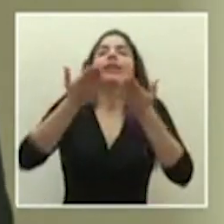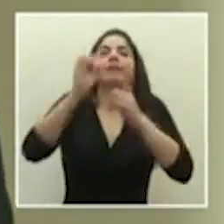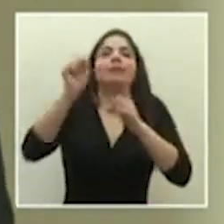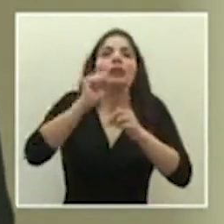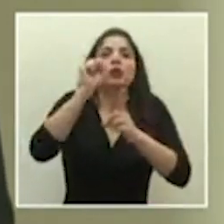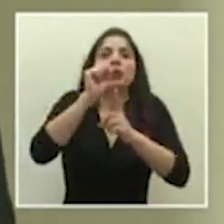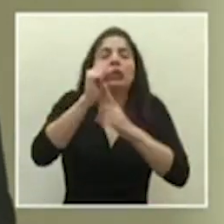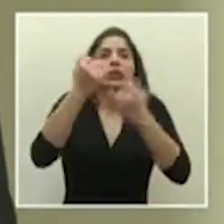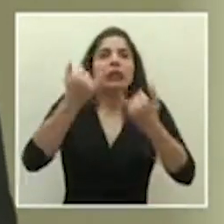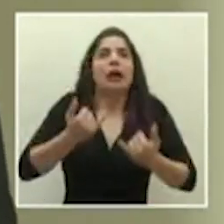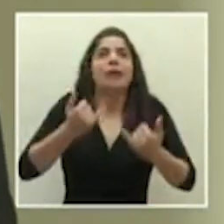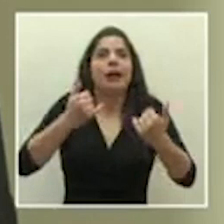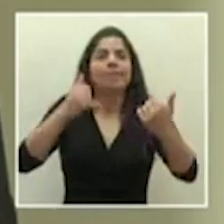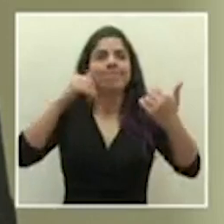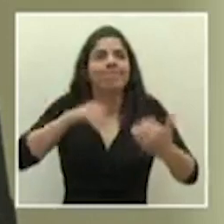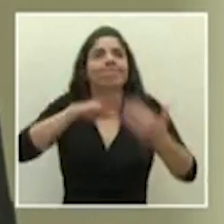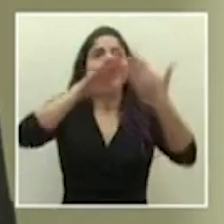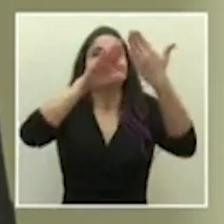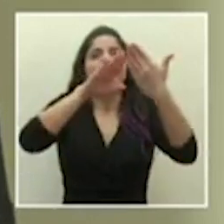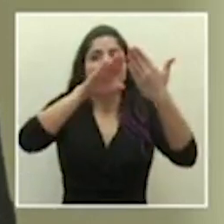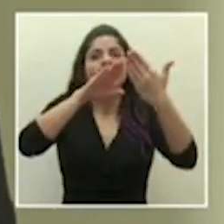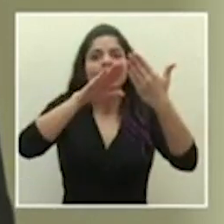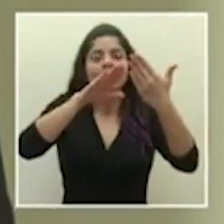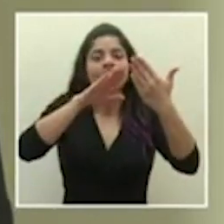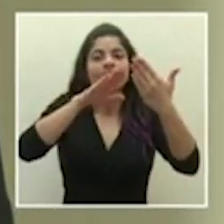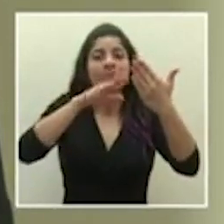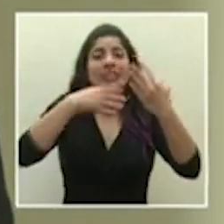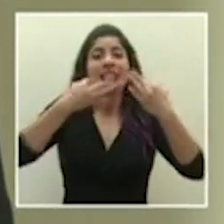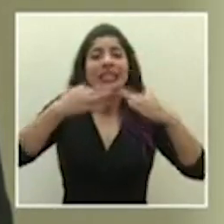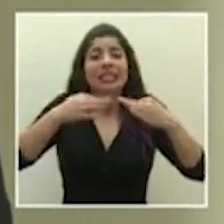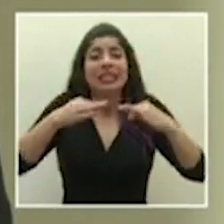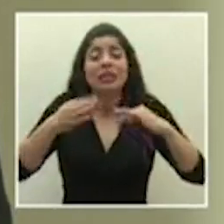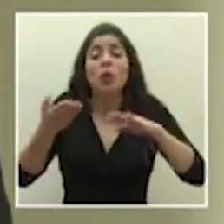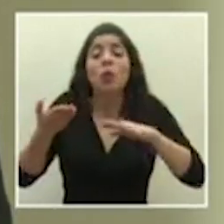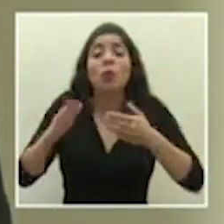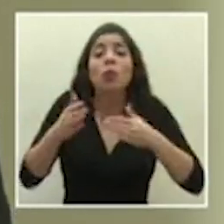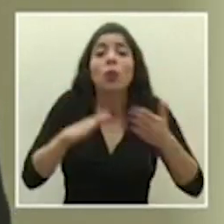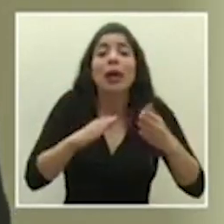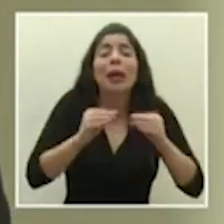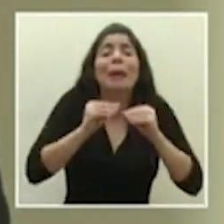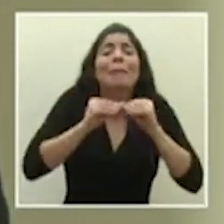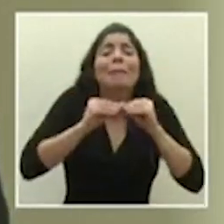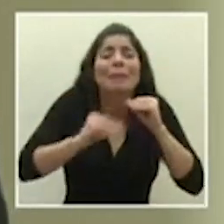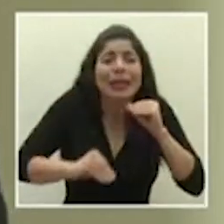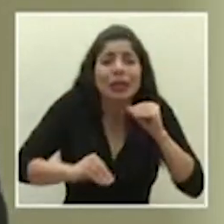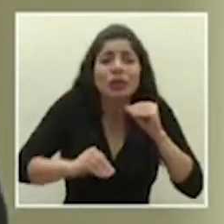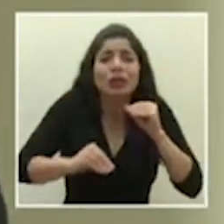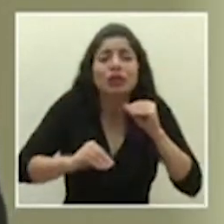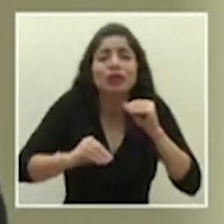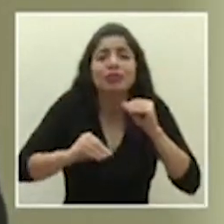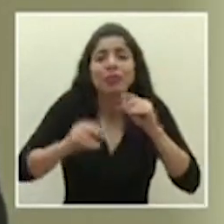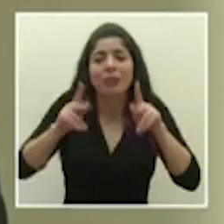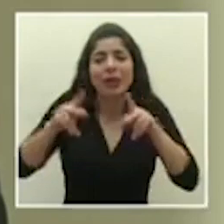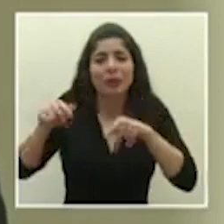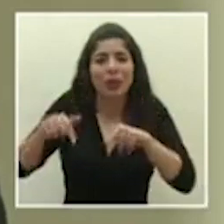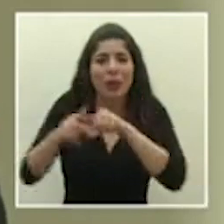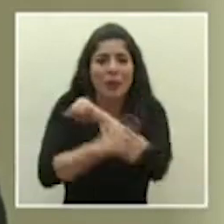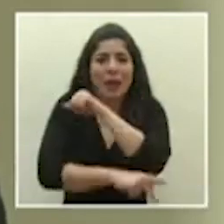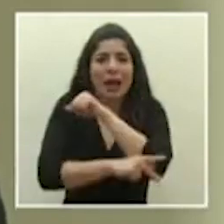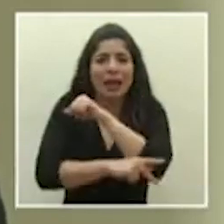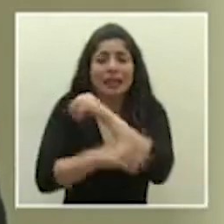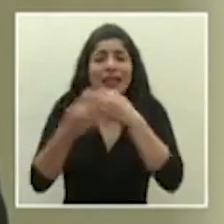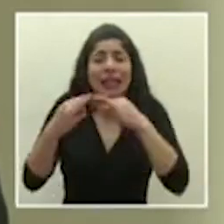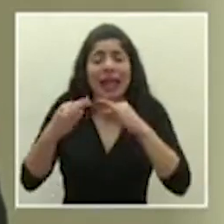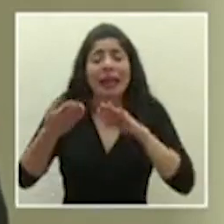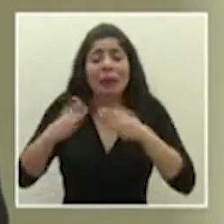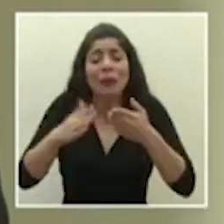Y aquí estamos tratando de que fallezcan la menor cantidad de habitantes en nuestro país, de personas que están